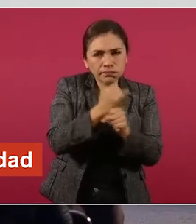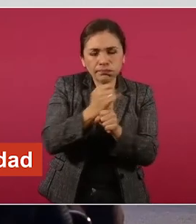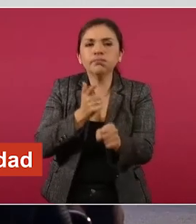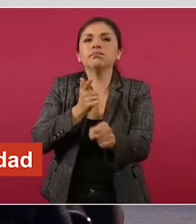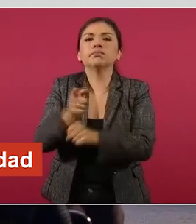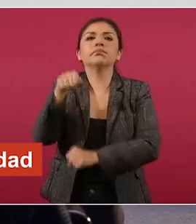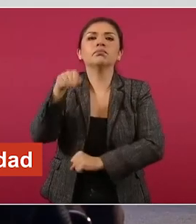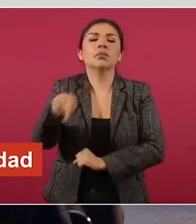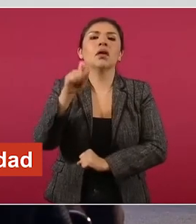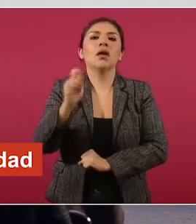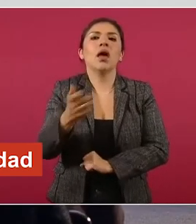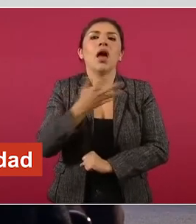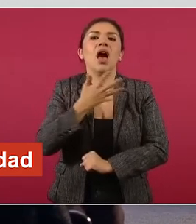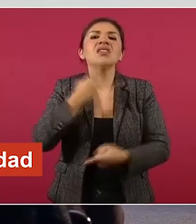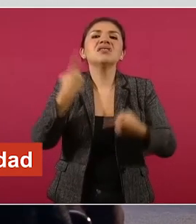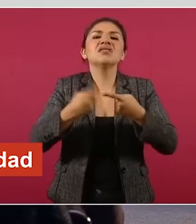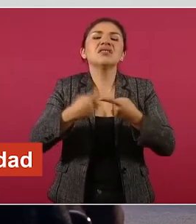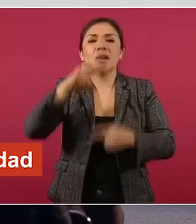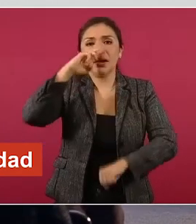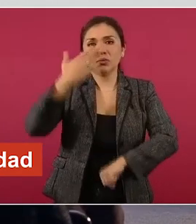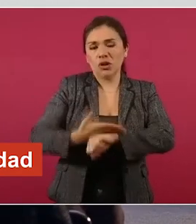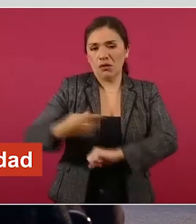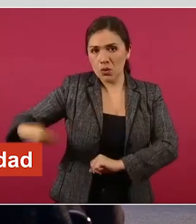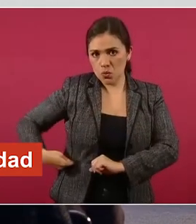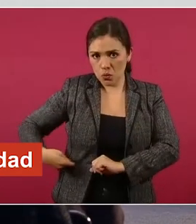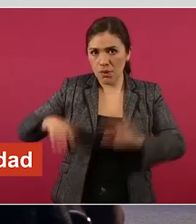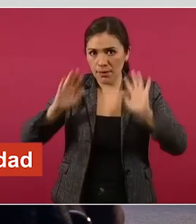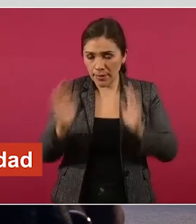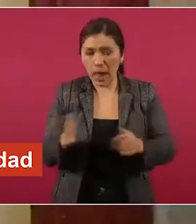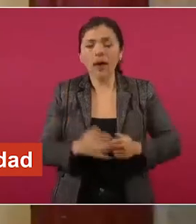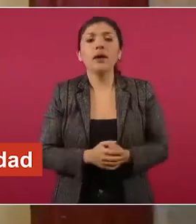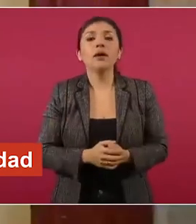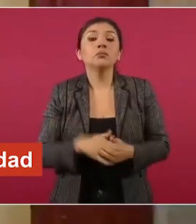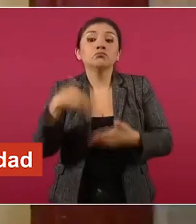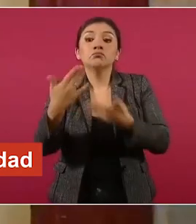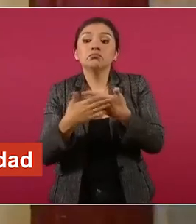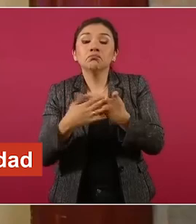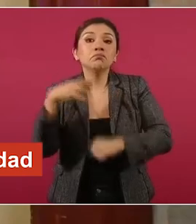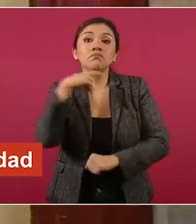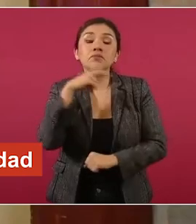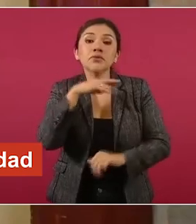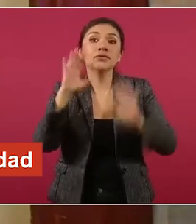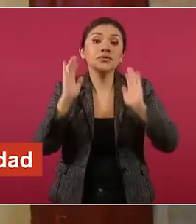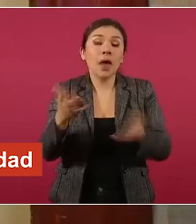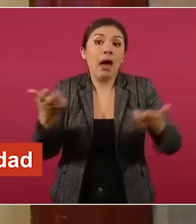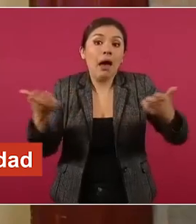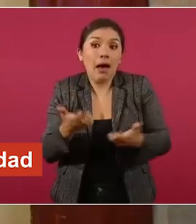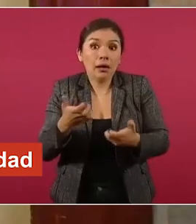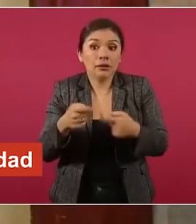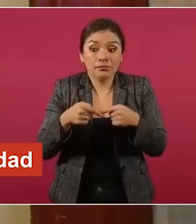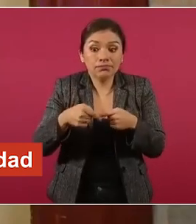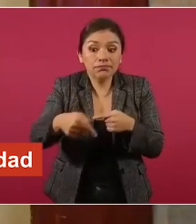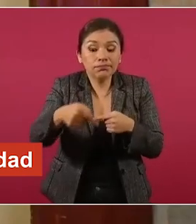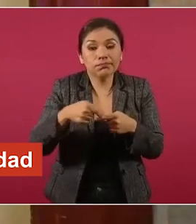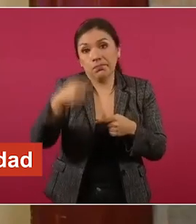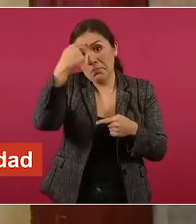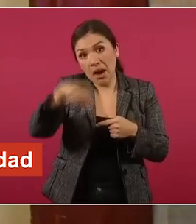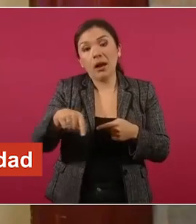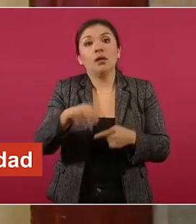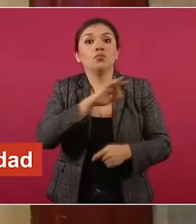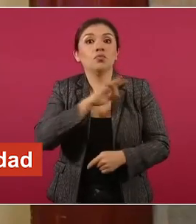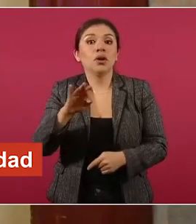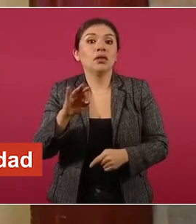presunto autor material y se espera que actuaciones ya muy próximas deriven ya